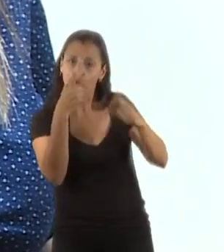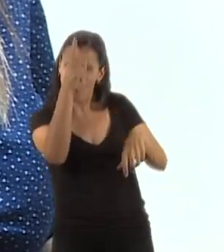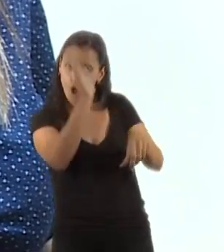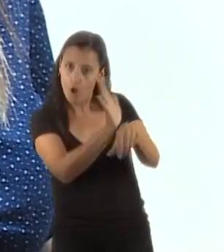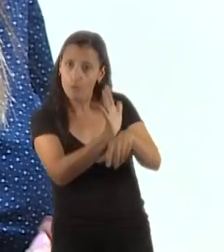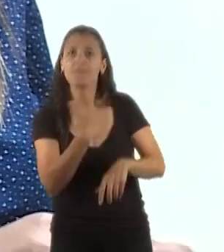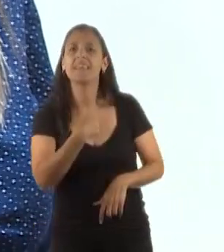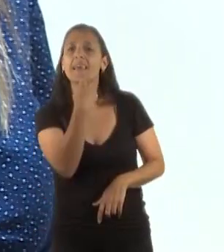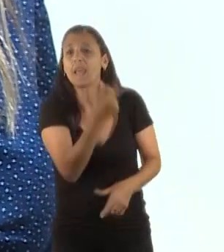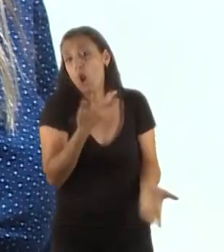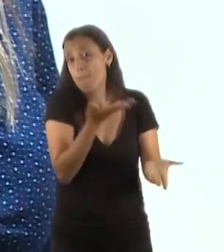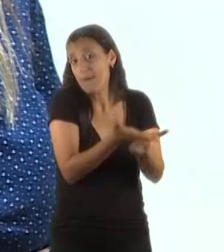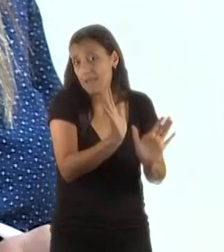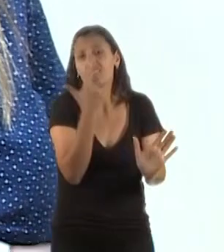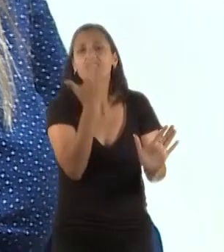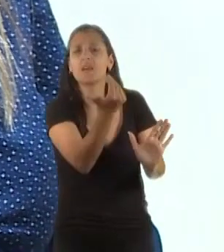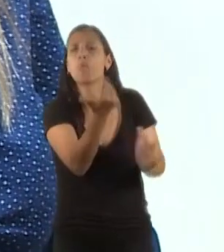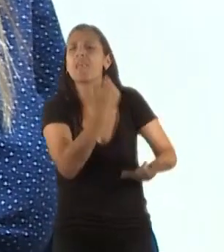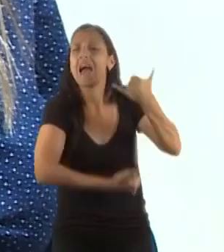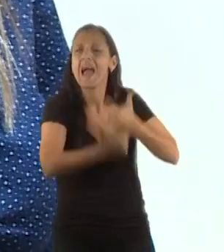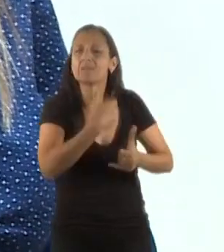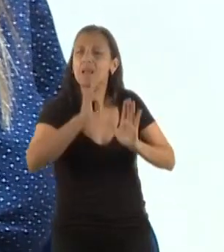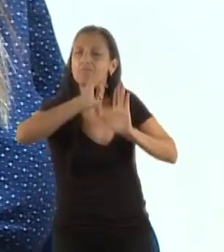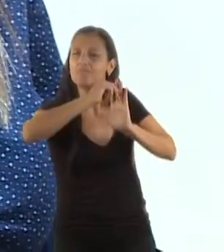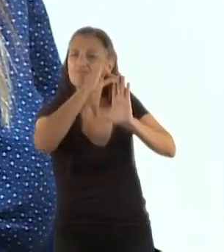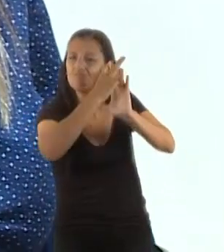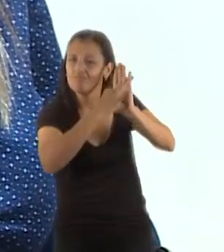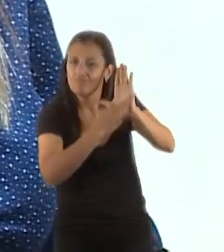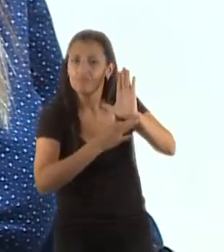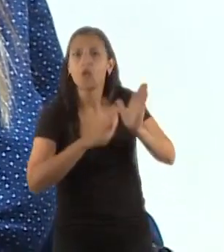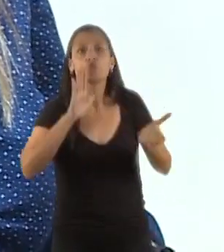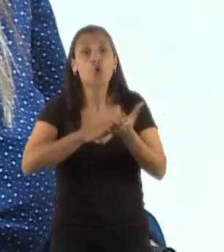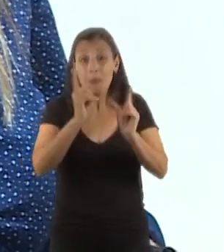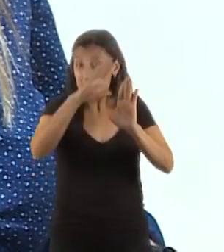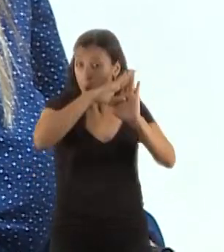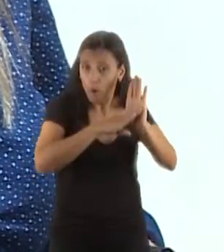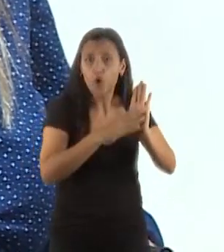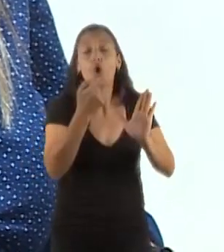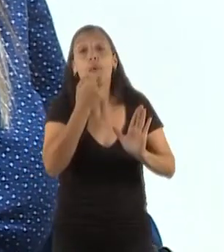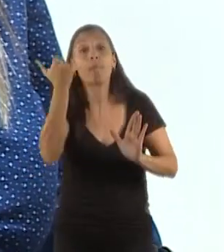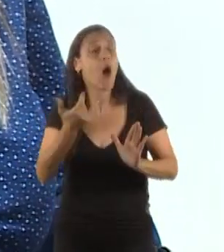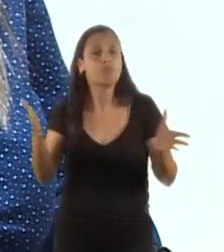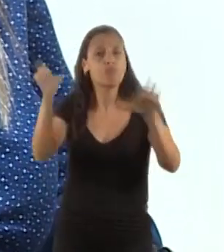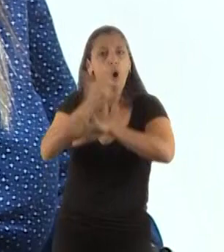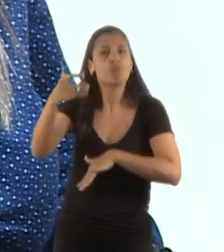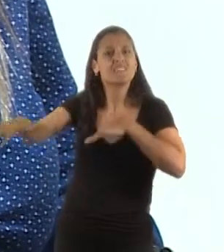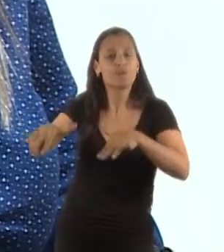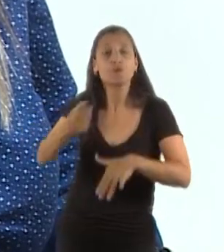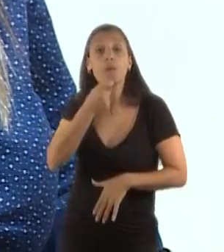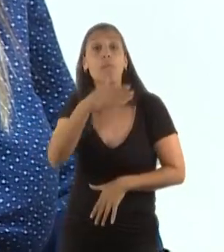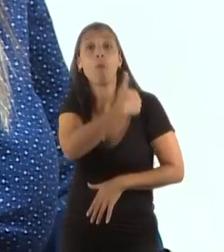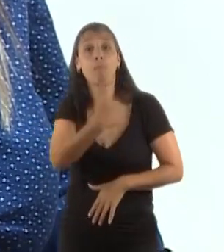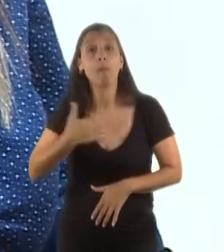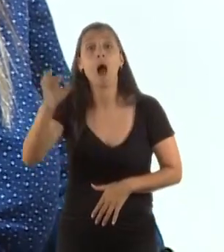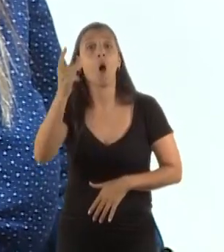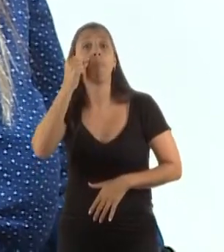Quisiera pedirle si puede explicar detalladamente la aplicación de dicho protocolo en situaciones específicas donde madres o padres